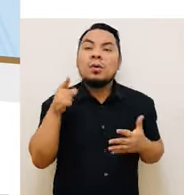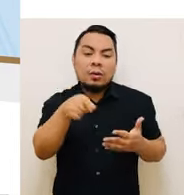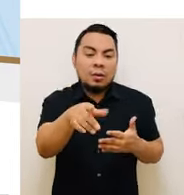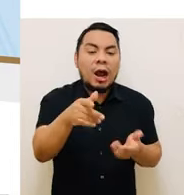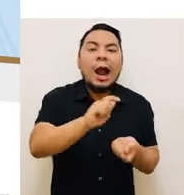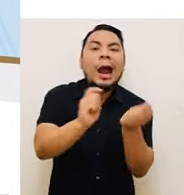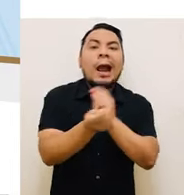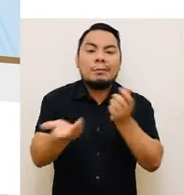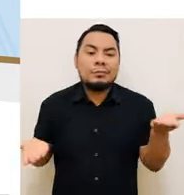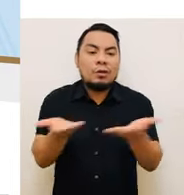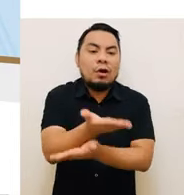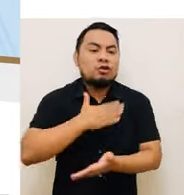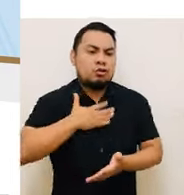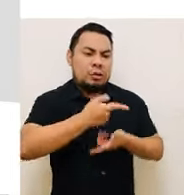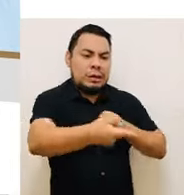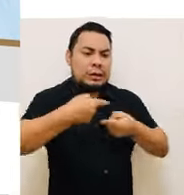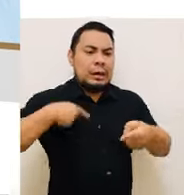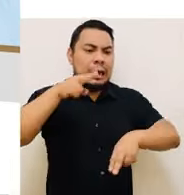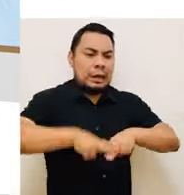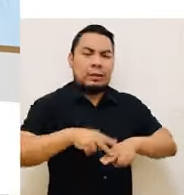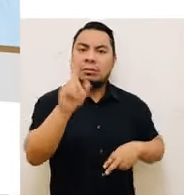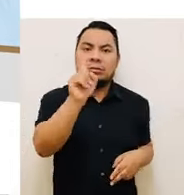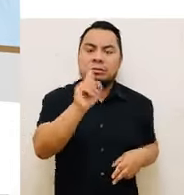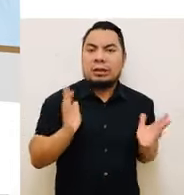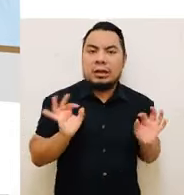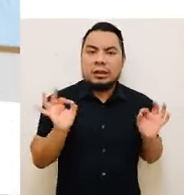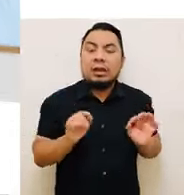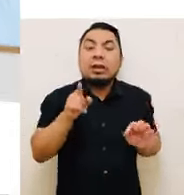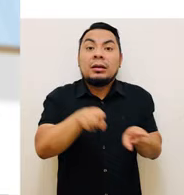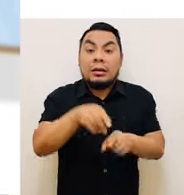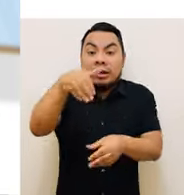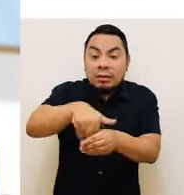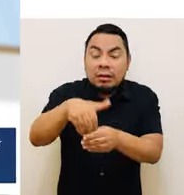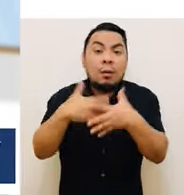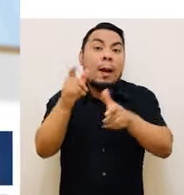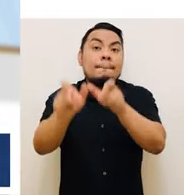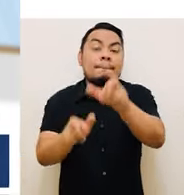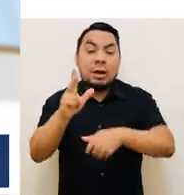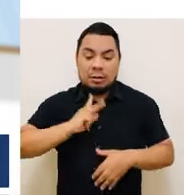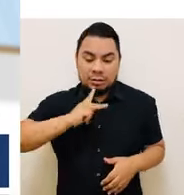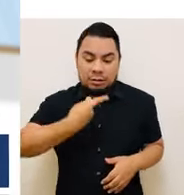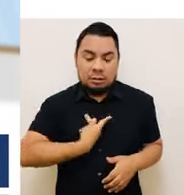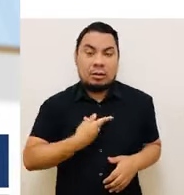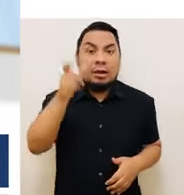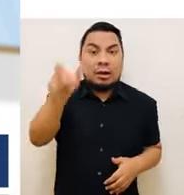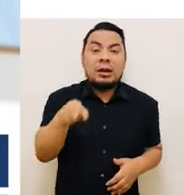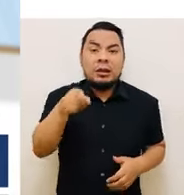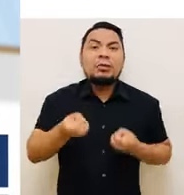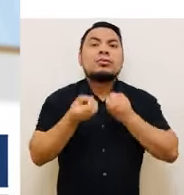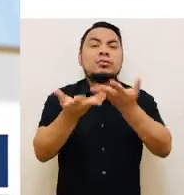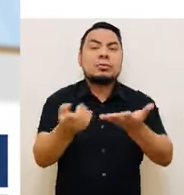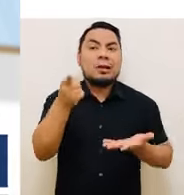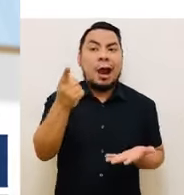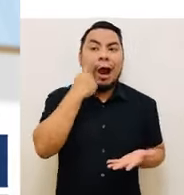reemplazarlos en sus tareas. Durante la votación podría presentarse una persona trans cuya identidad o expresión de